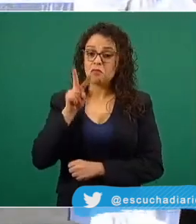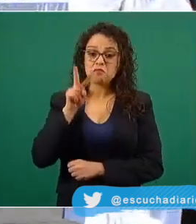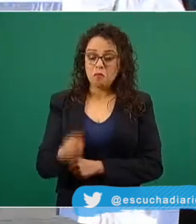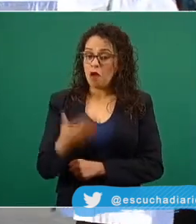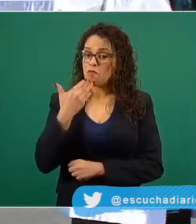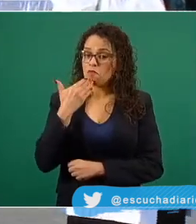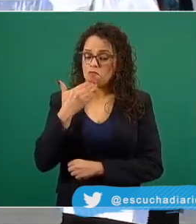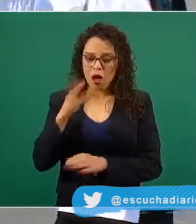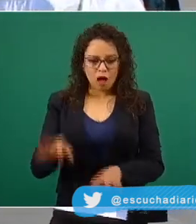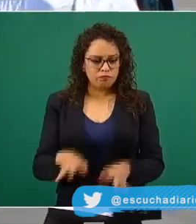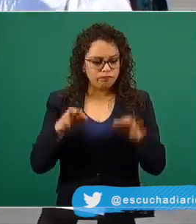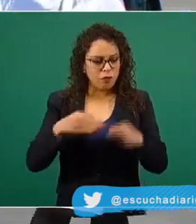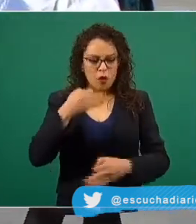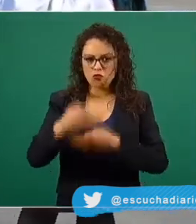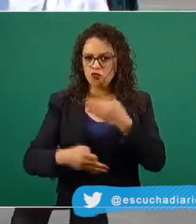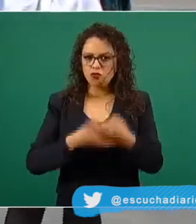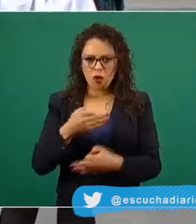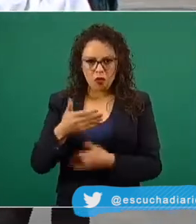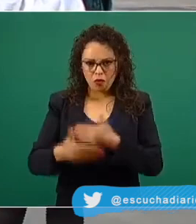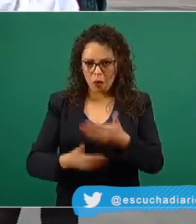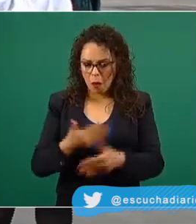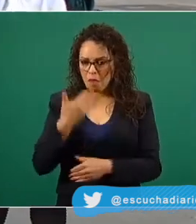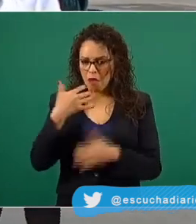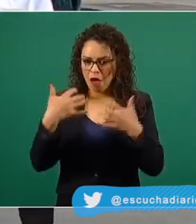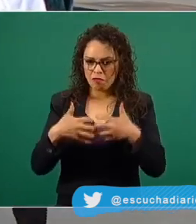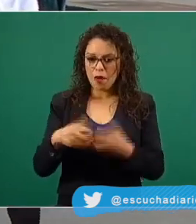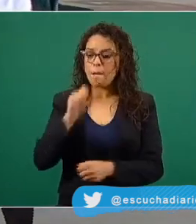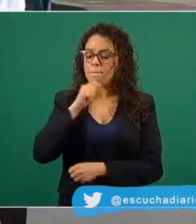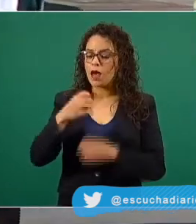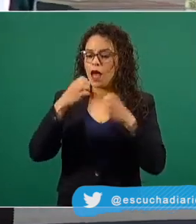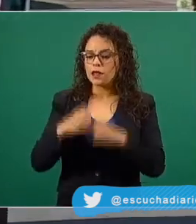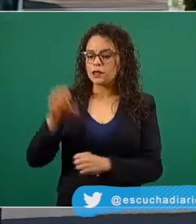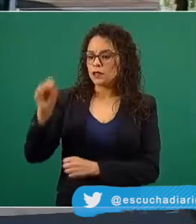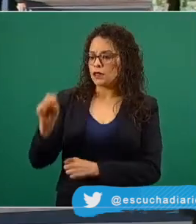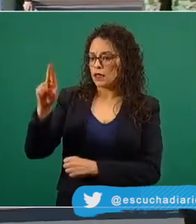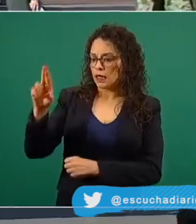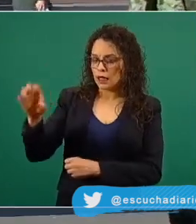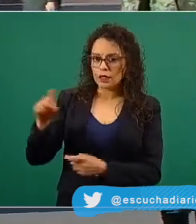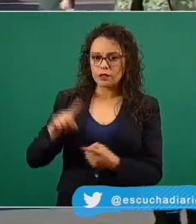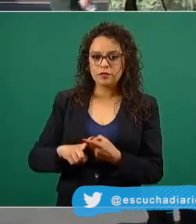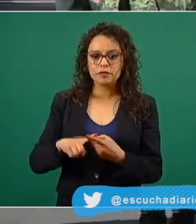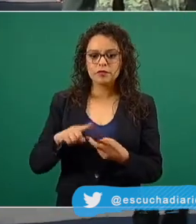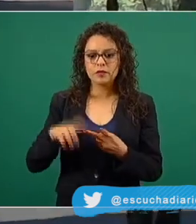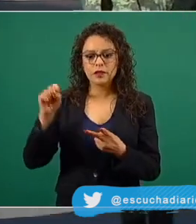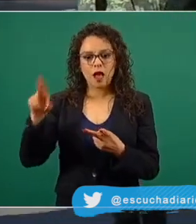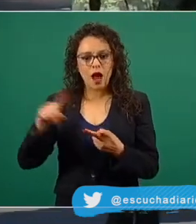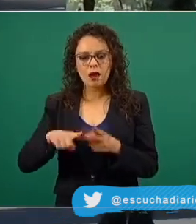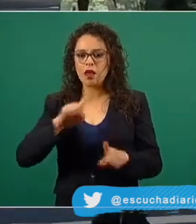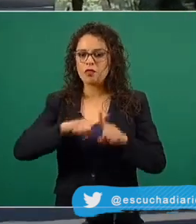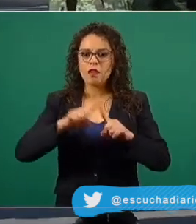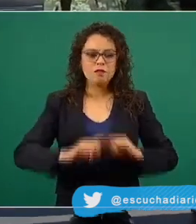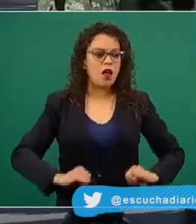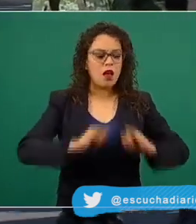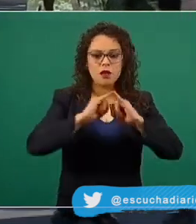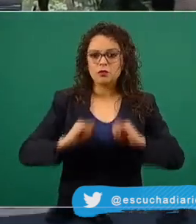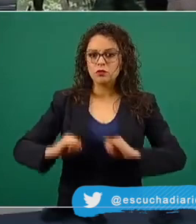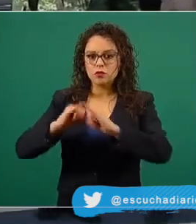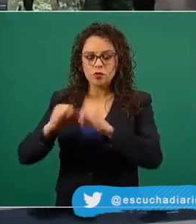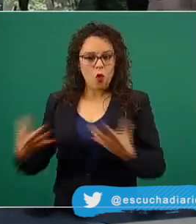de manera muy correcta. También está el personal de la Secretaría de Relaciones Exteriores, del SAT, de todas las instituciones trabajando